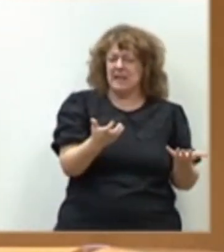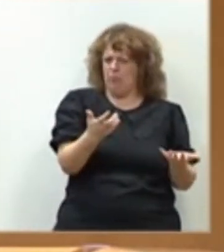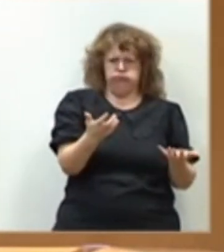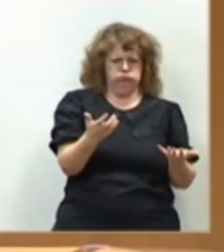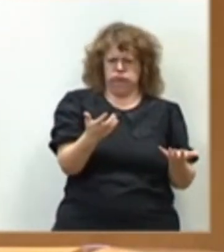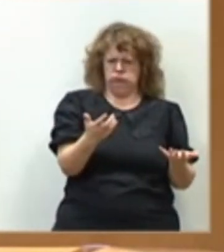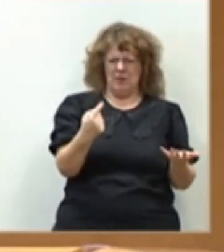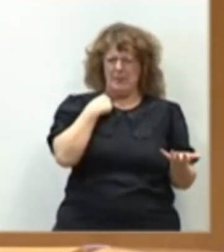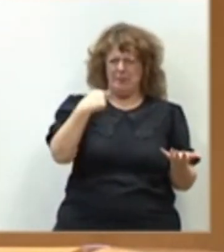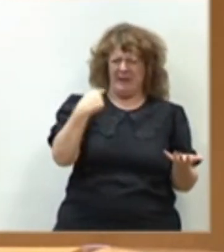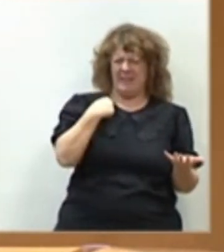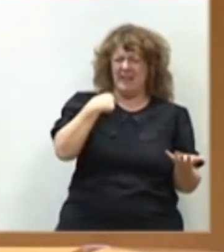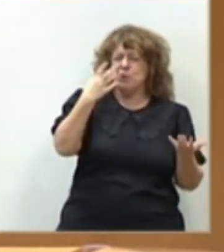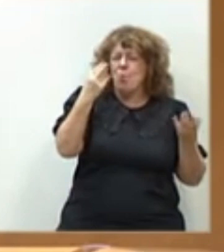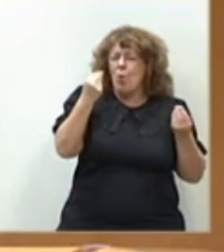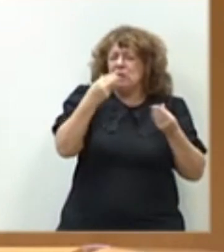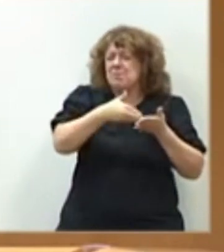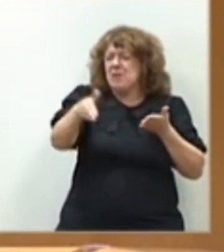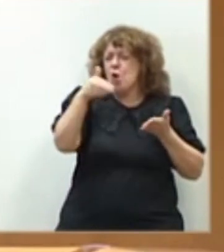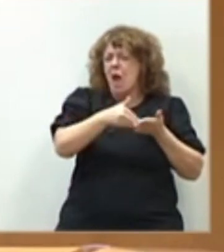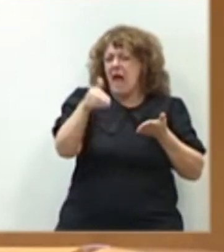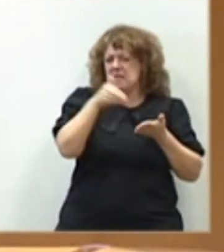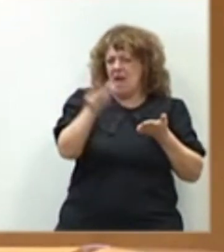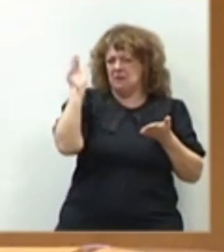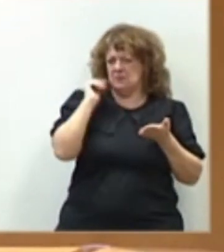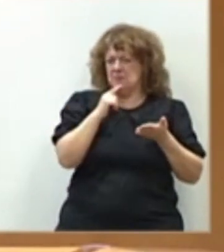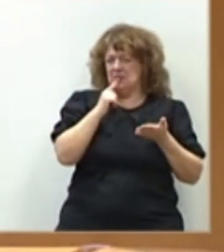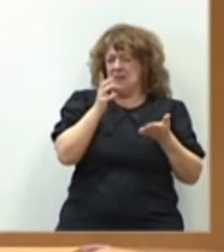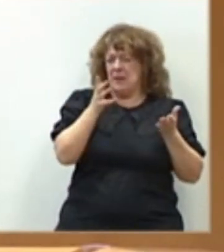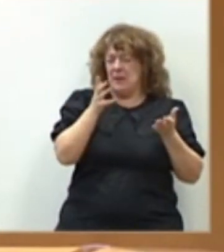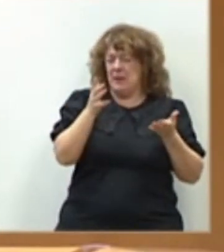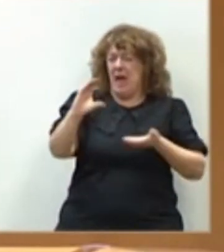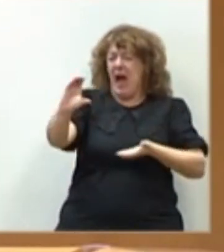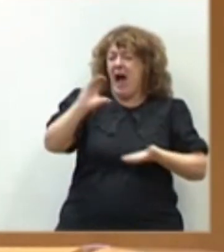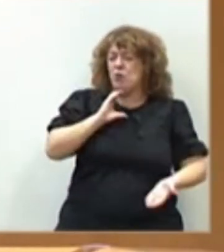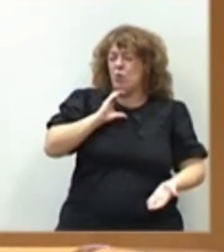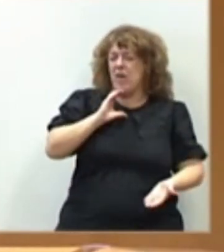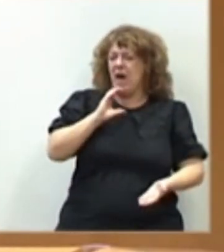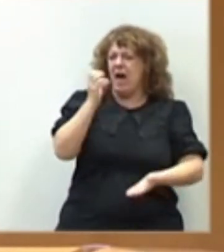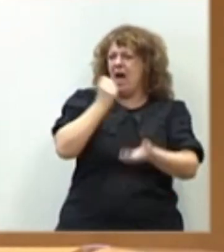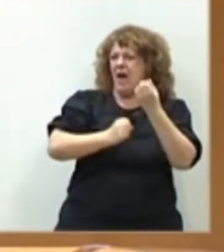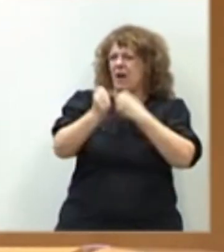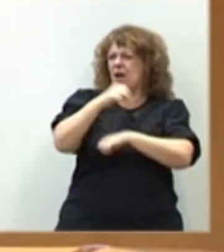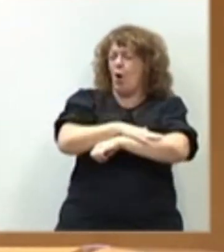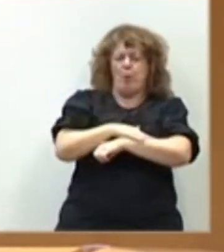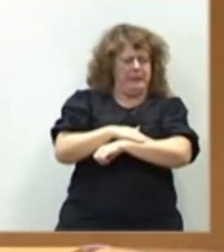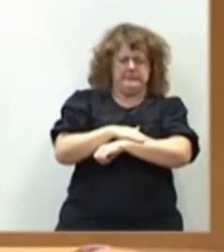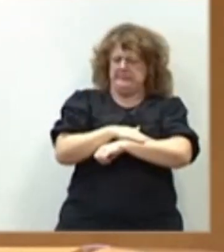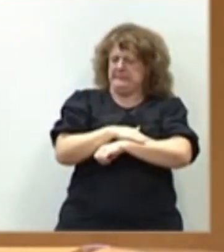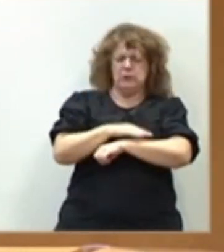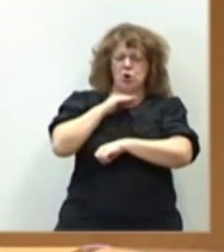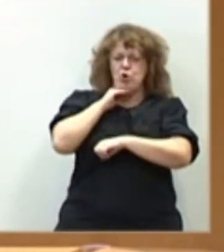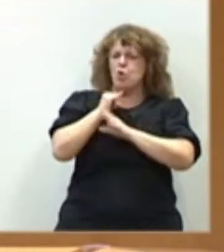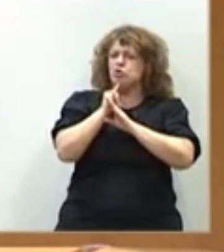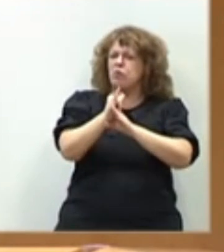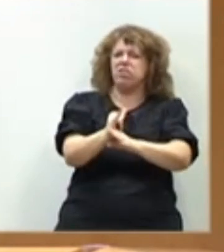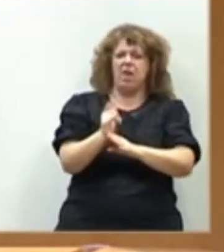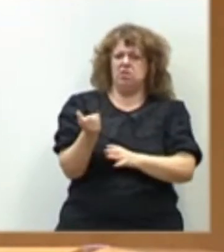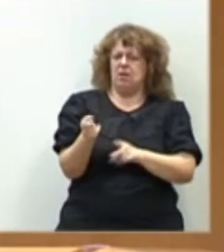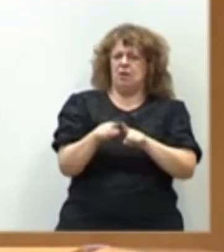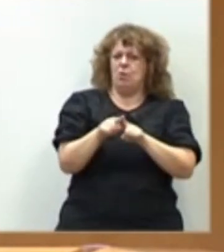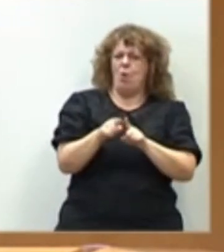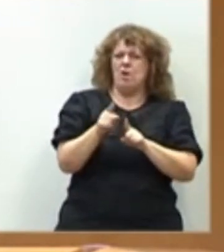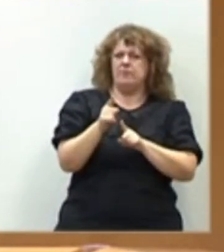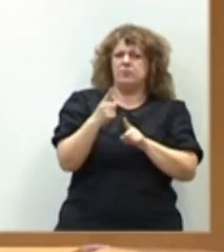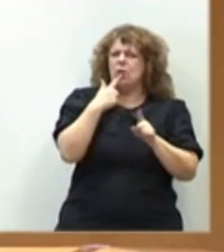está causando pérdidas multimillonarias. El paquete de ayudas promovido por el Gobierno es, sí, totalmente insuficiente y no ataja,